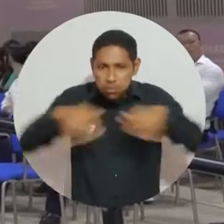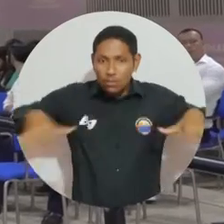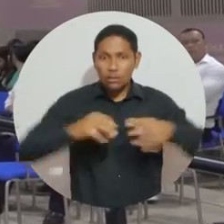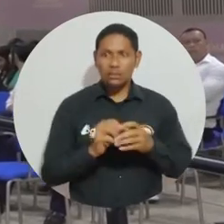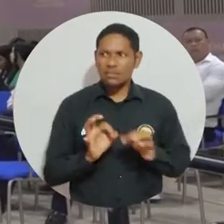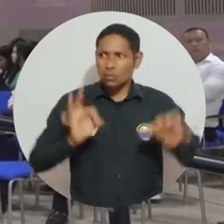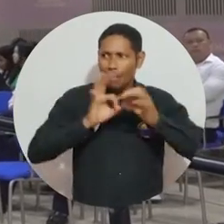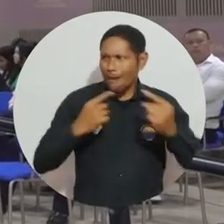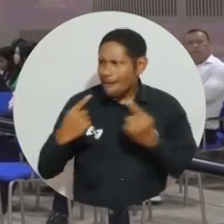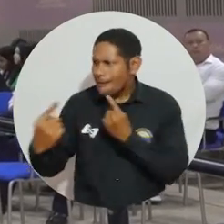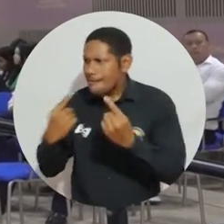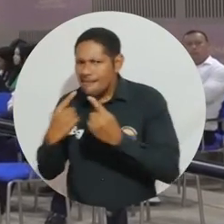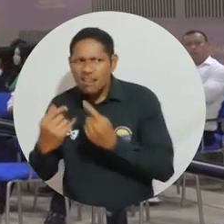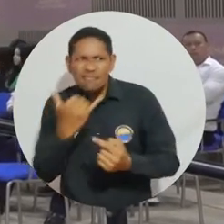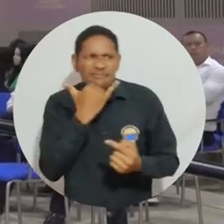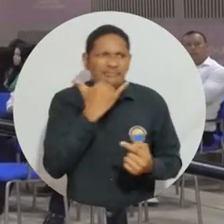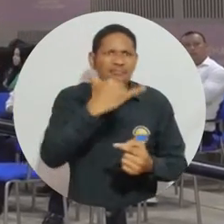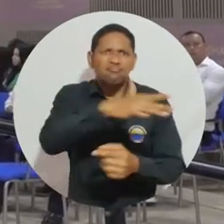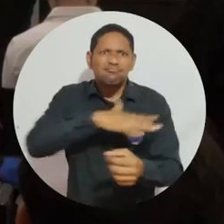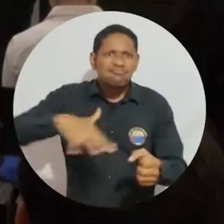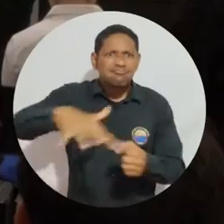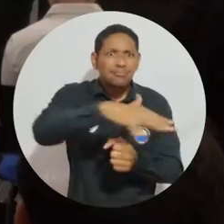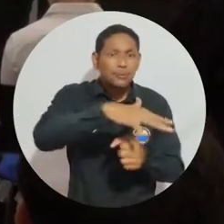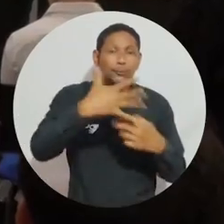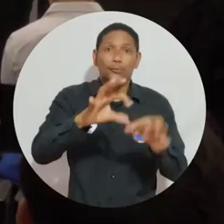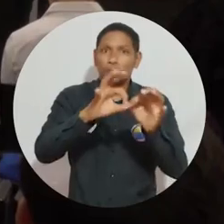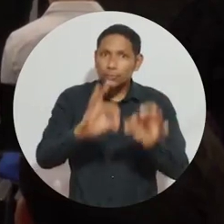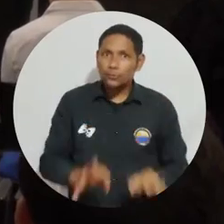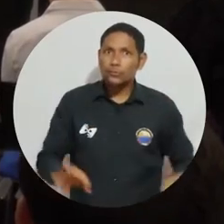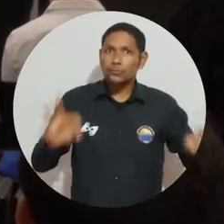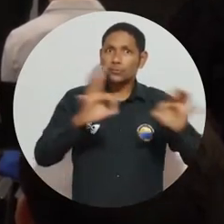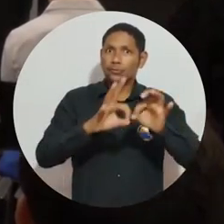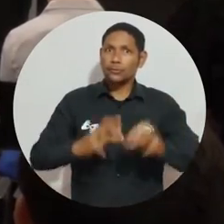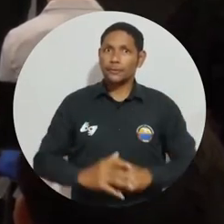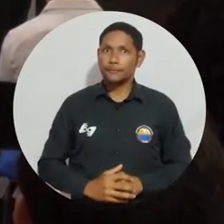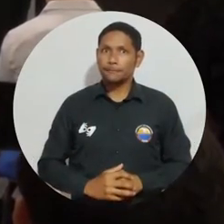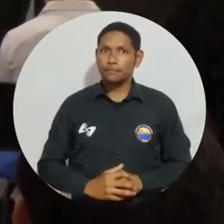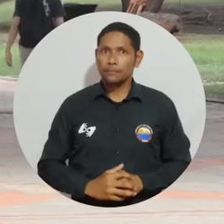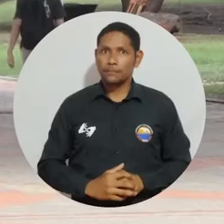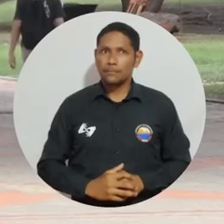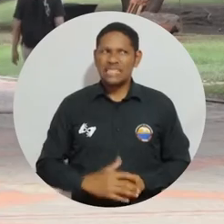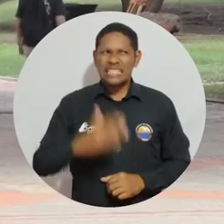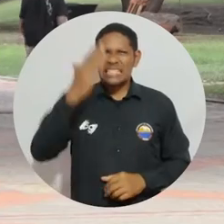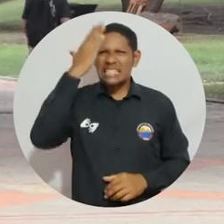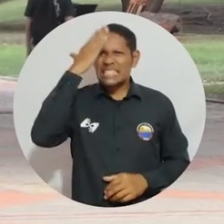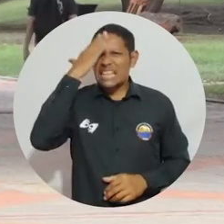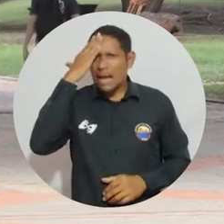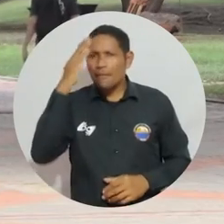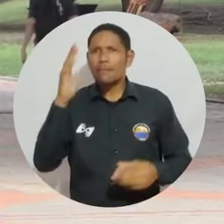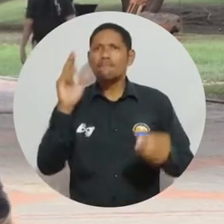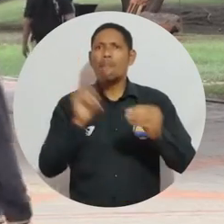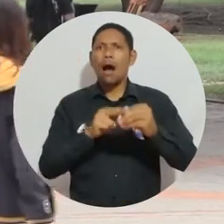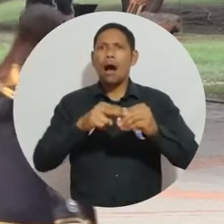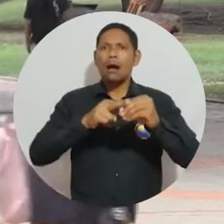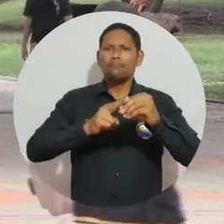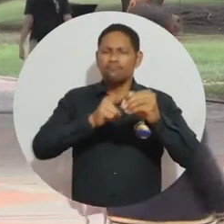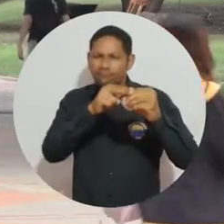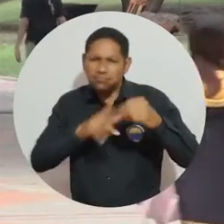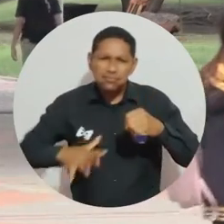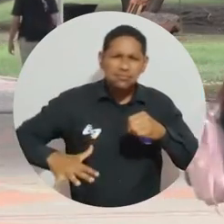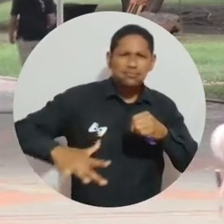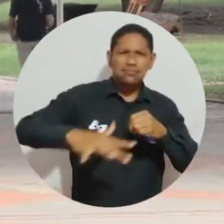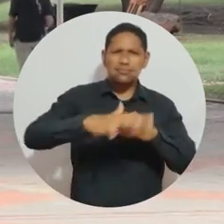Necesitamos encontrarnos, debatir lo que está pasando, entonces es muy oportuno. Cuando hablamos de medio ambiente necesaria y